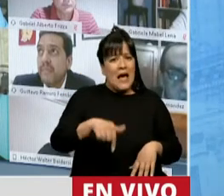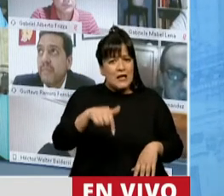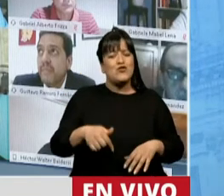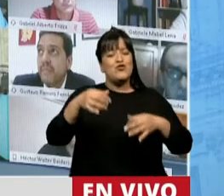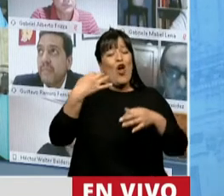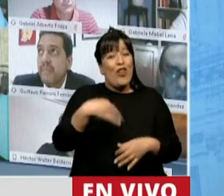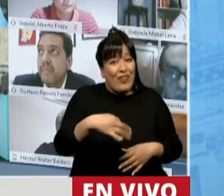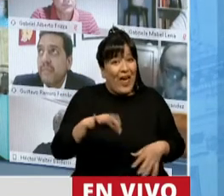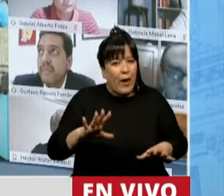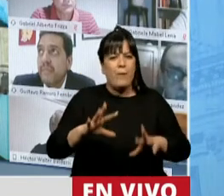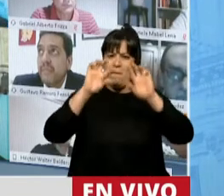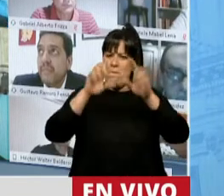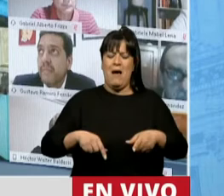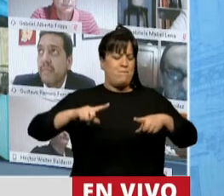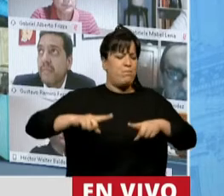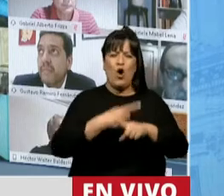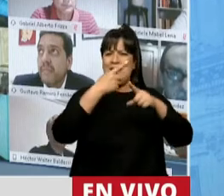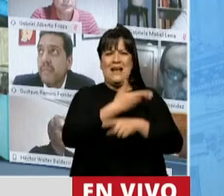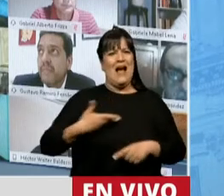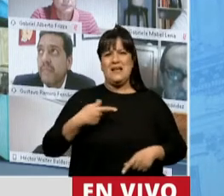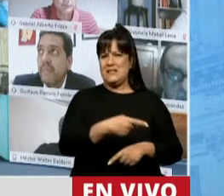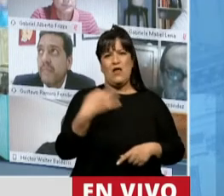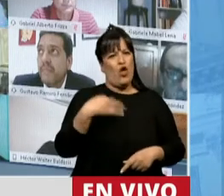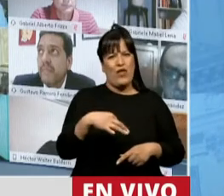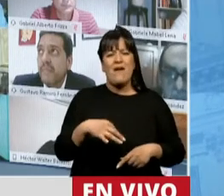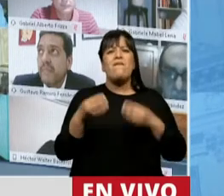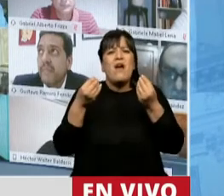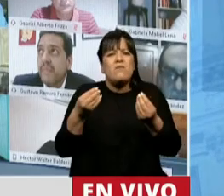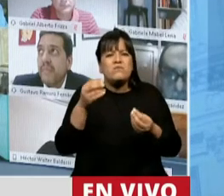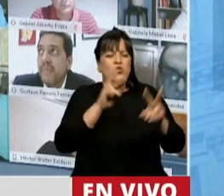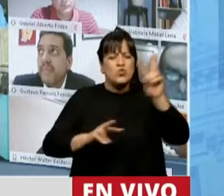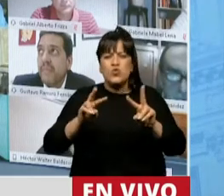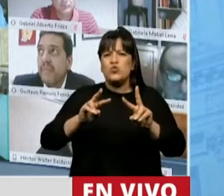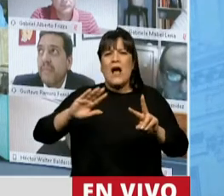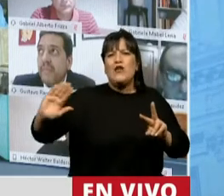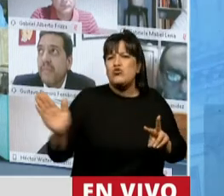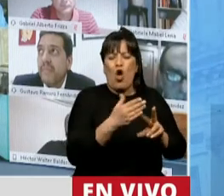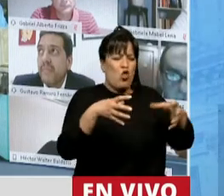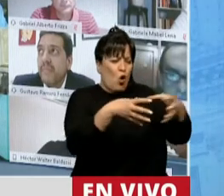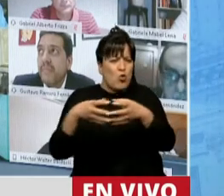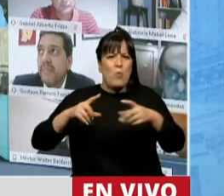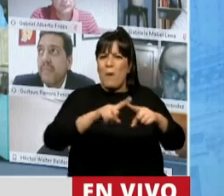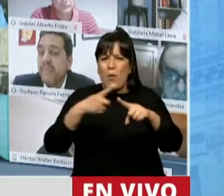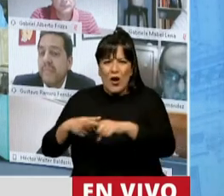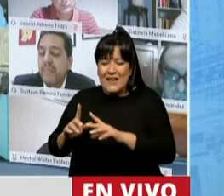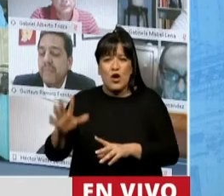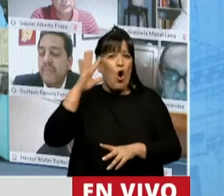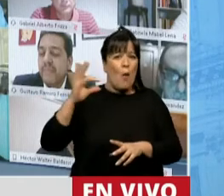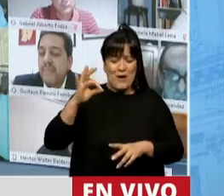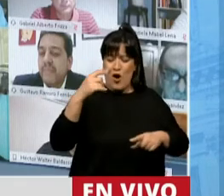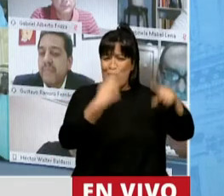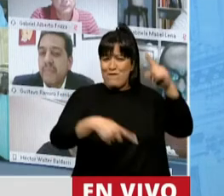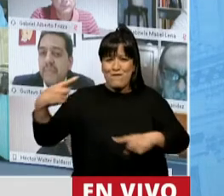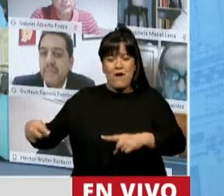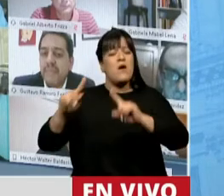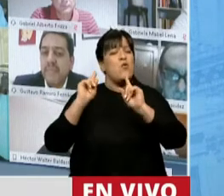política de Estado, señora Presidente. Una verdadera política de Estado que tiene que encontrar a todos los partidos políticos de las diferentes